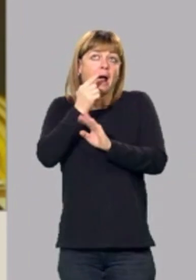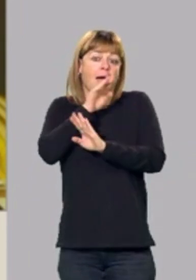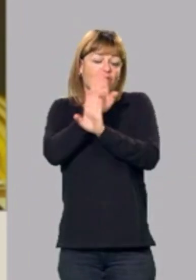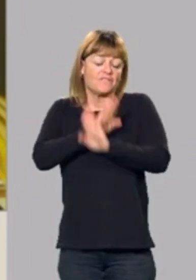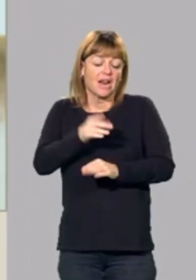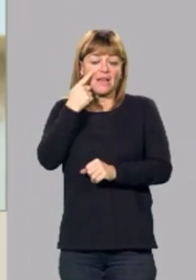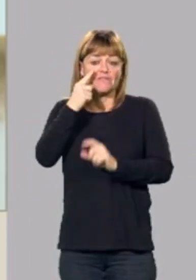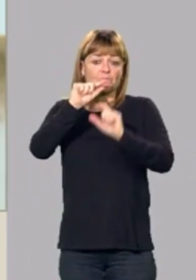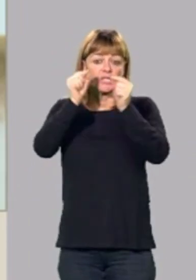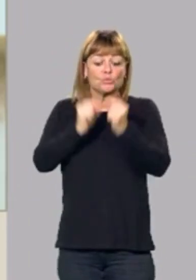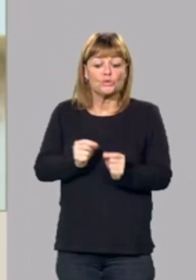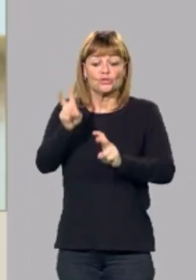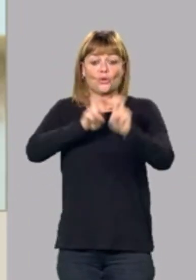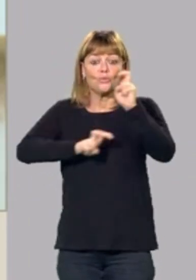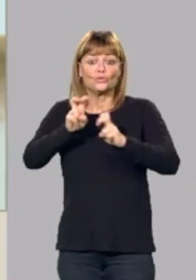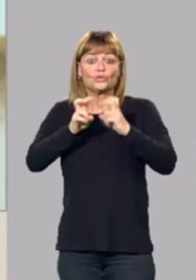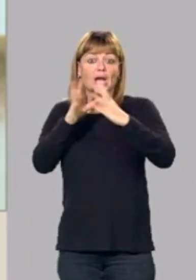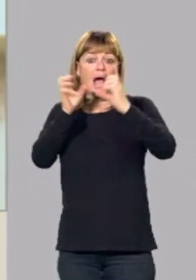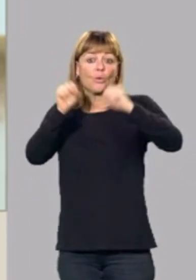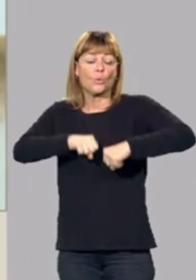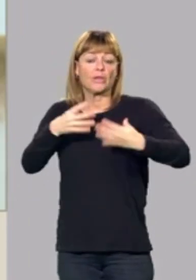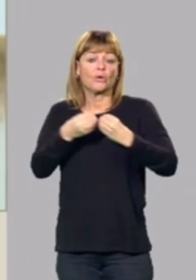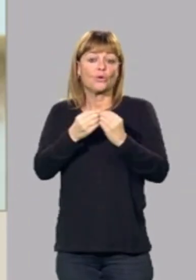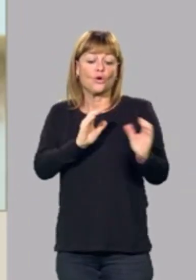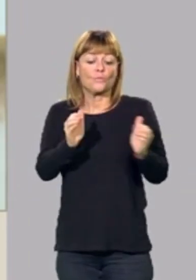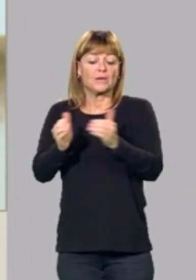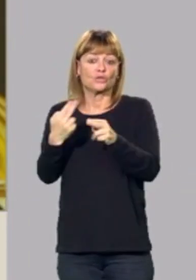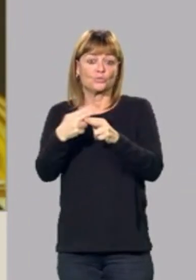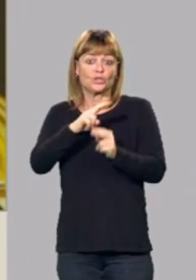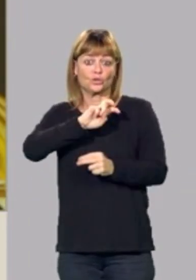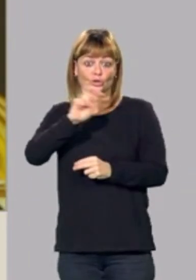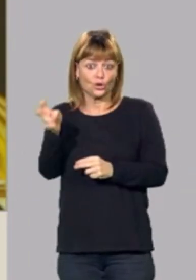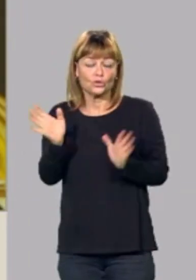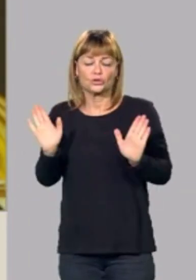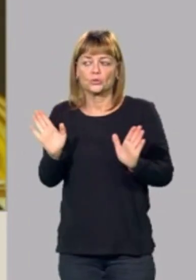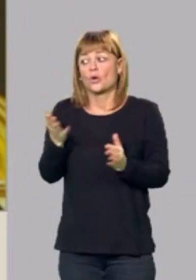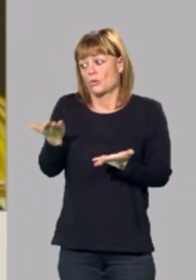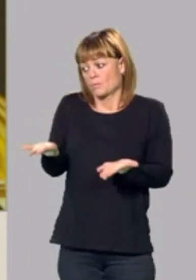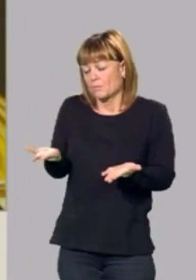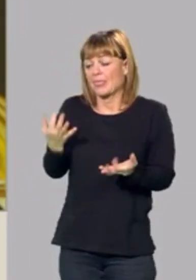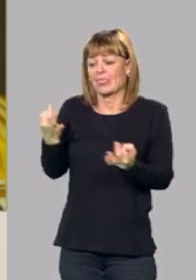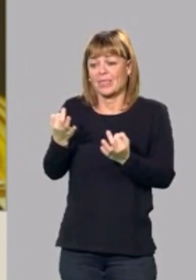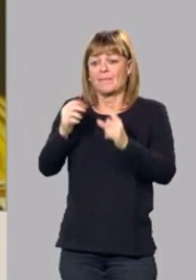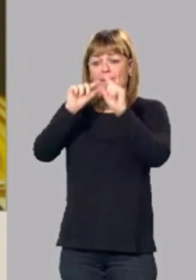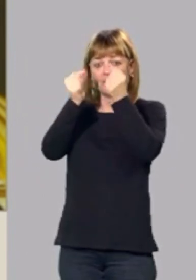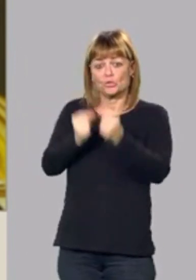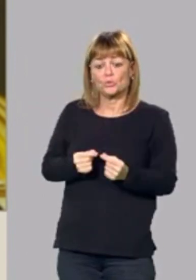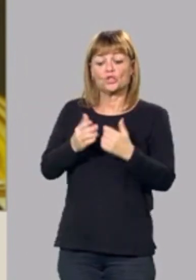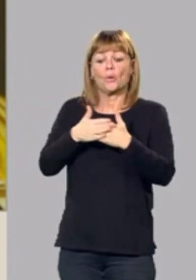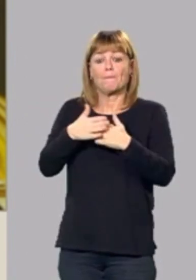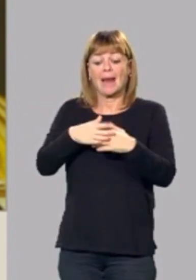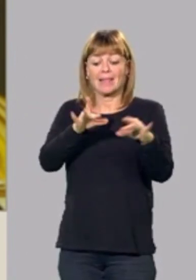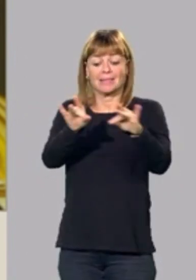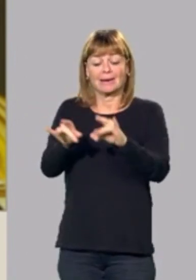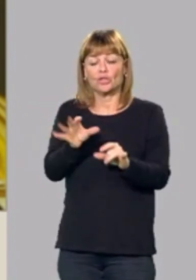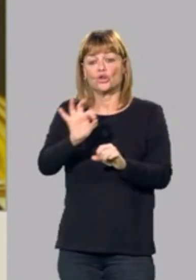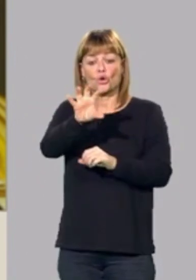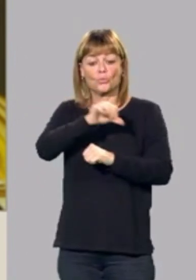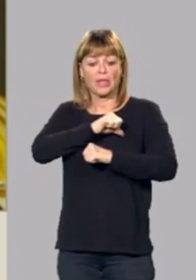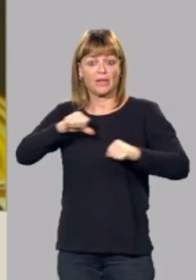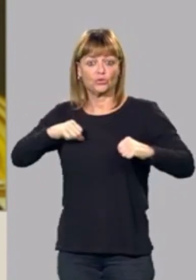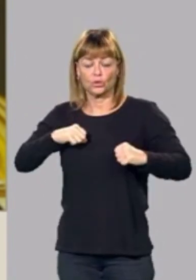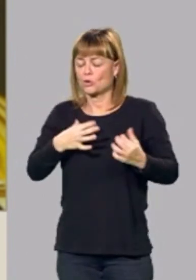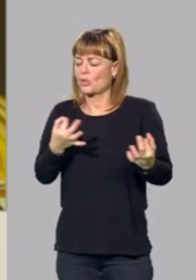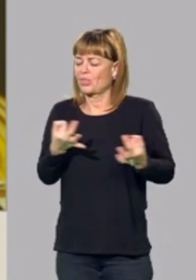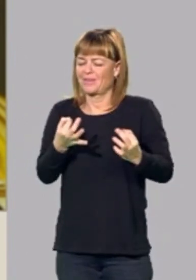busque un poco el acuerdo, la sintonía con otros partidos. Hombre, tendría que haber presupuestos para que un territorio, una comunidad autónoma funcione. Tiene que